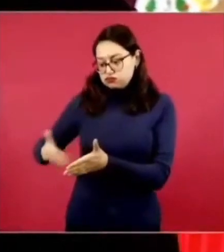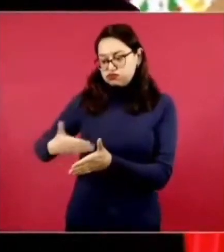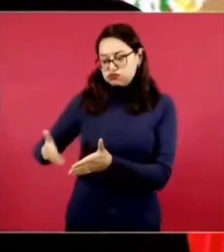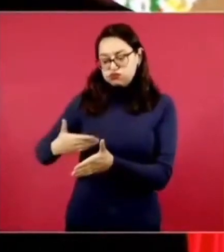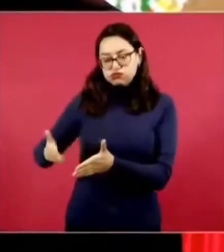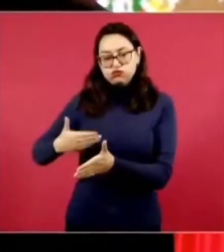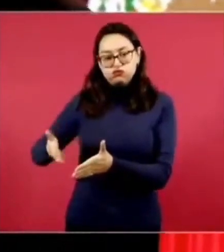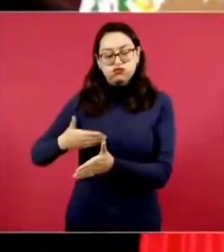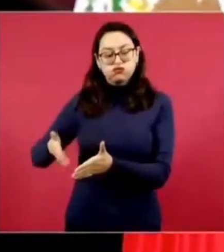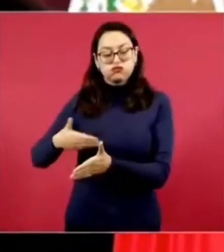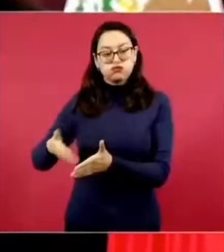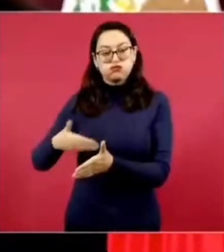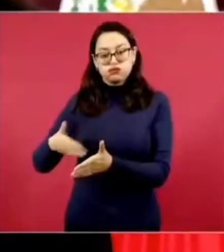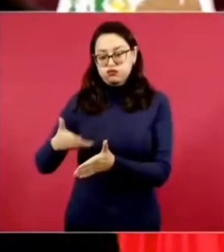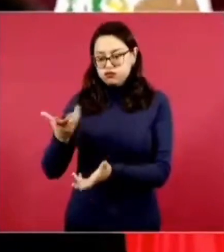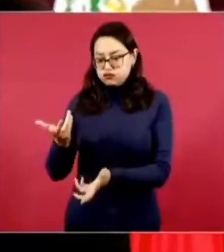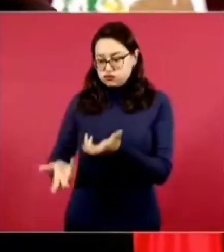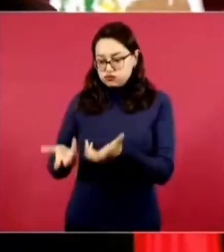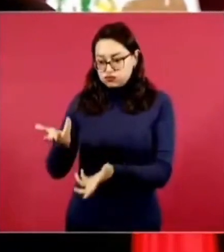en fogones